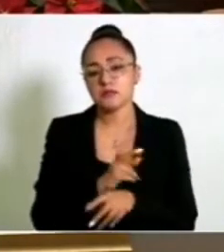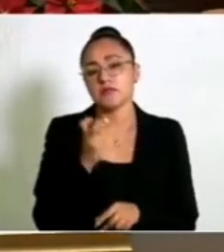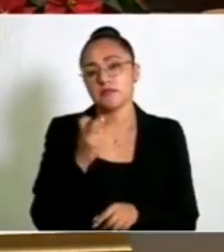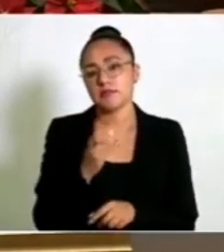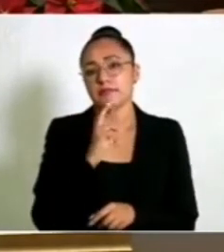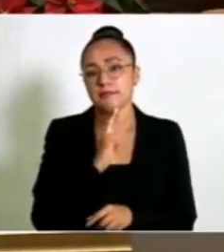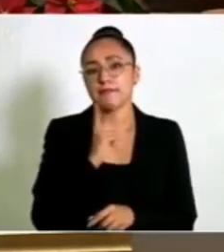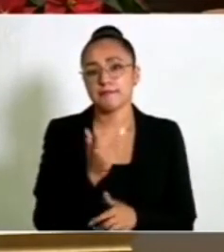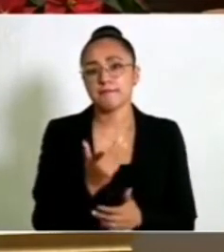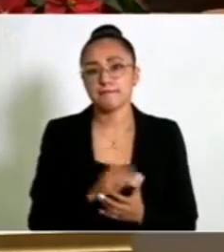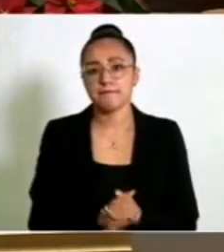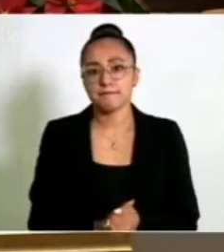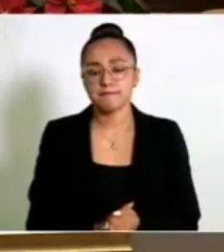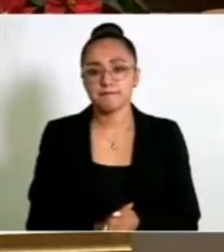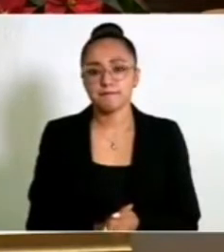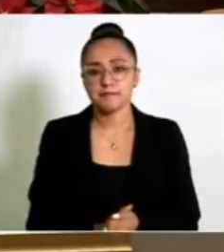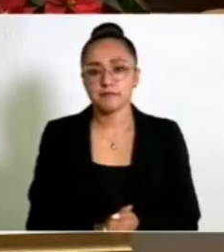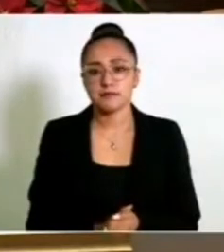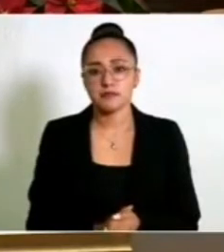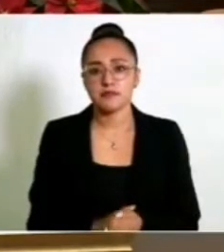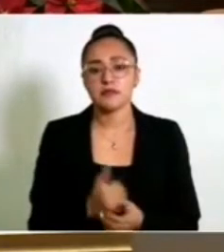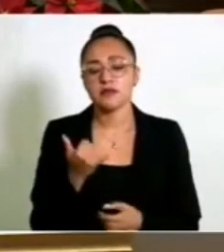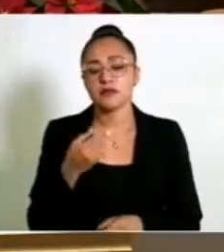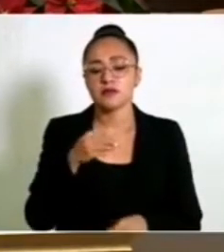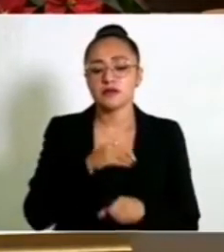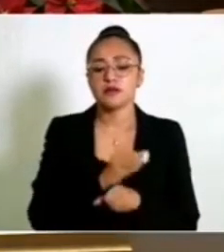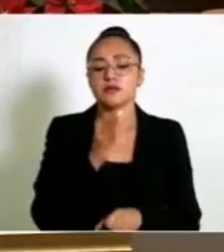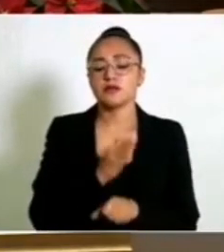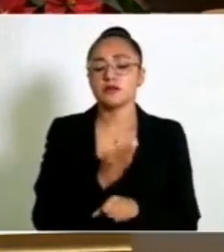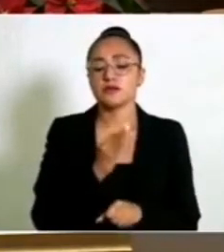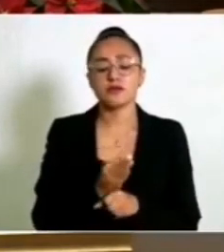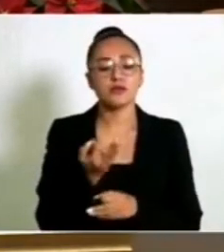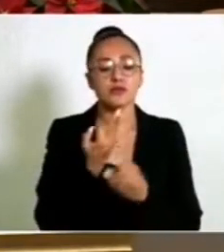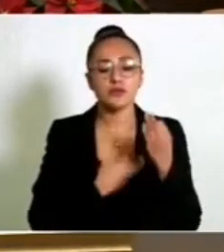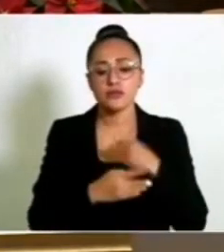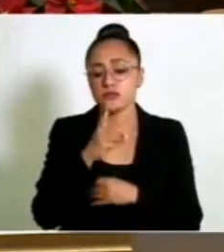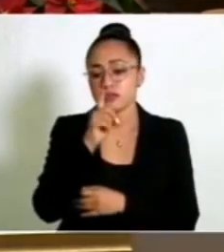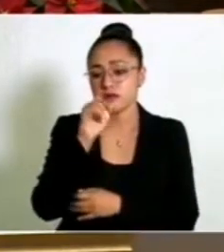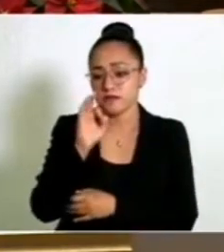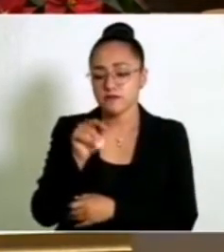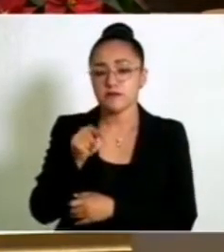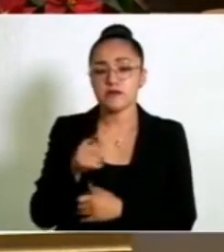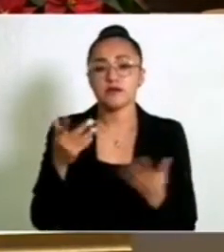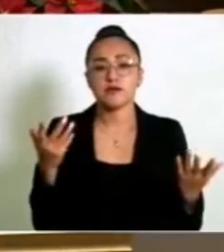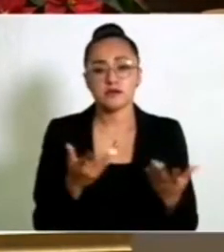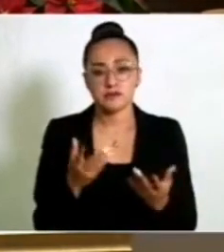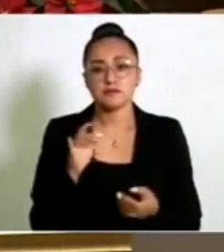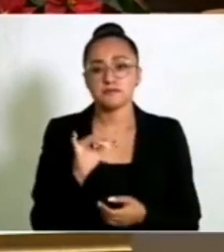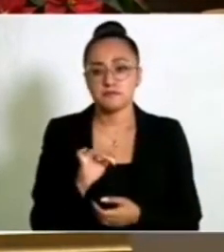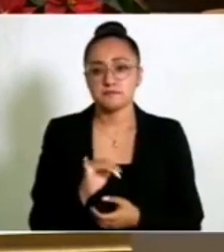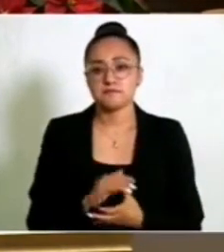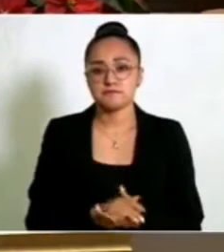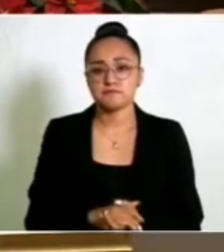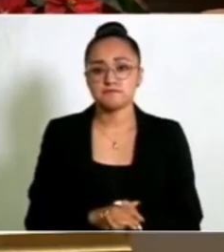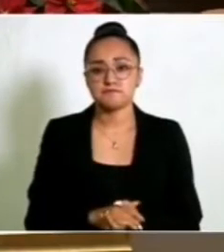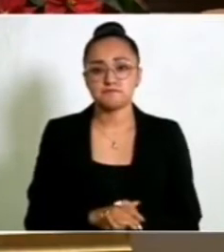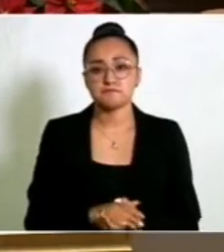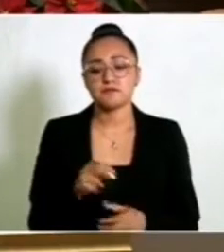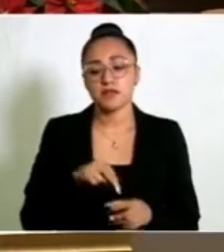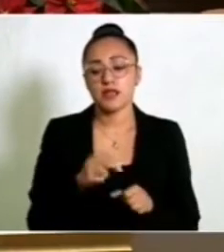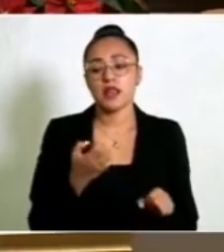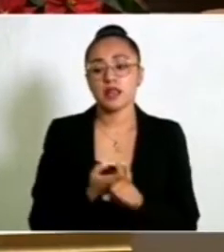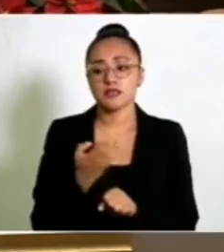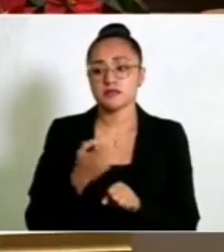y que establezcan todos los DIFs del Estado